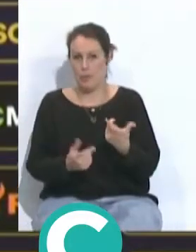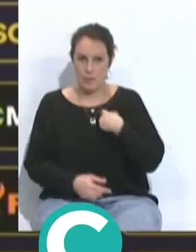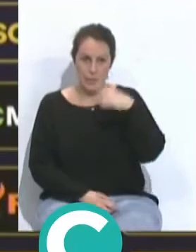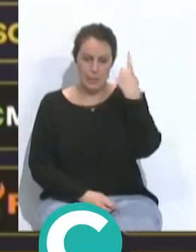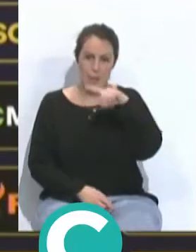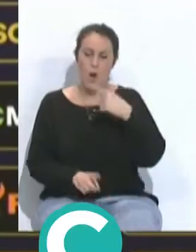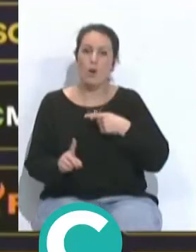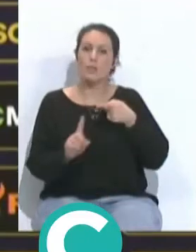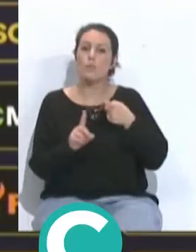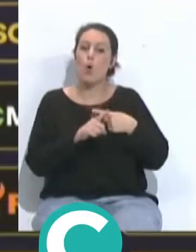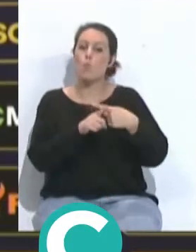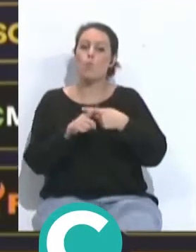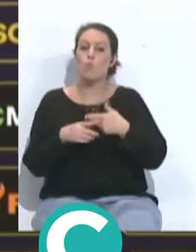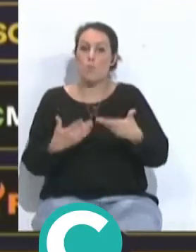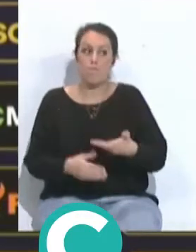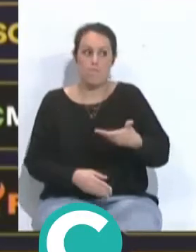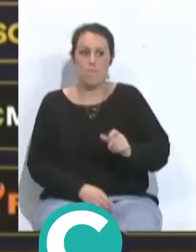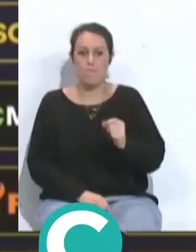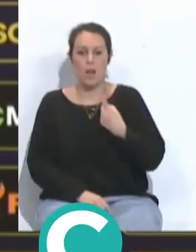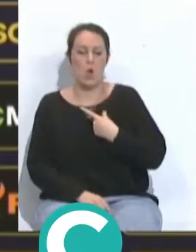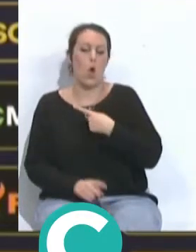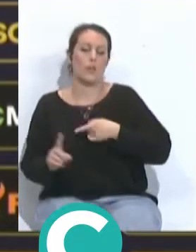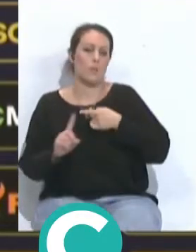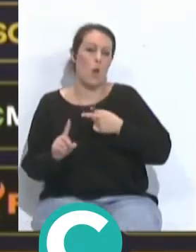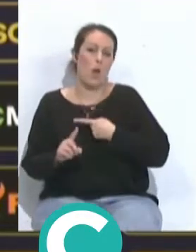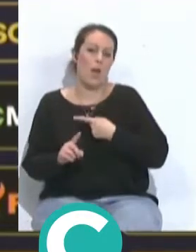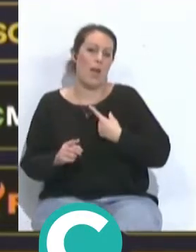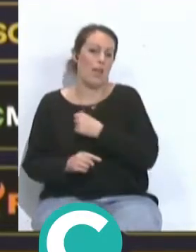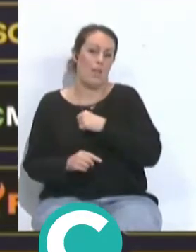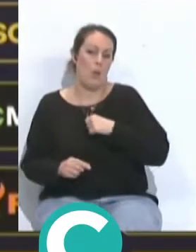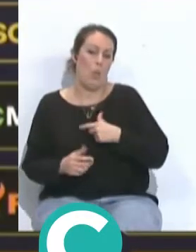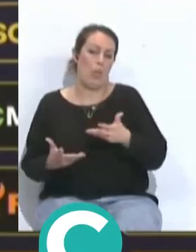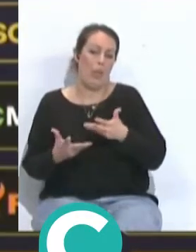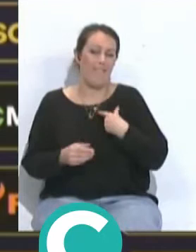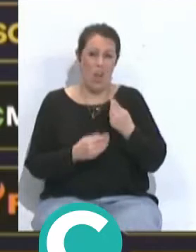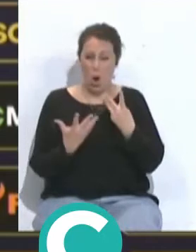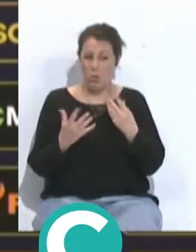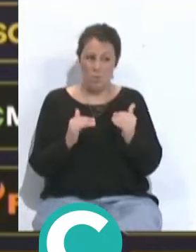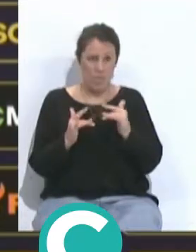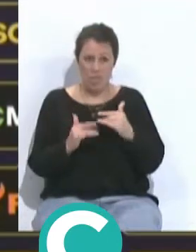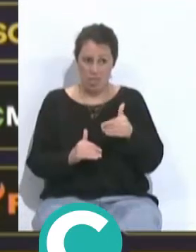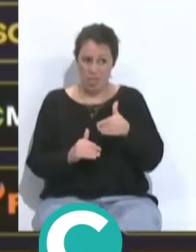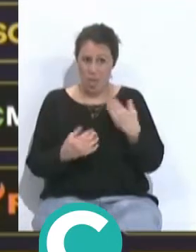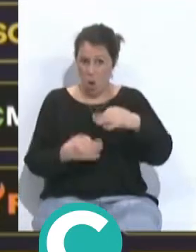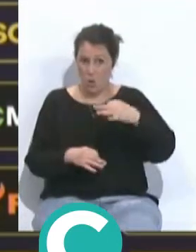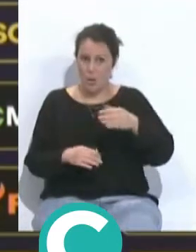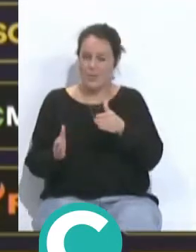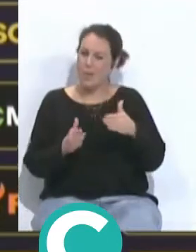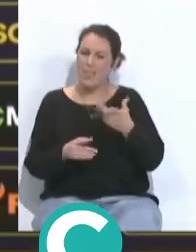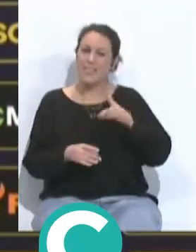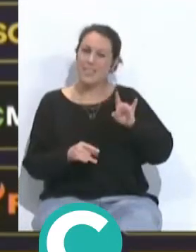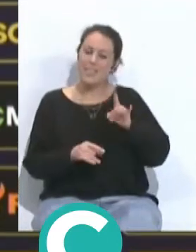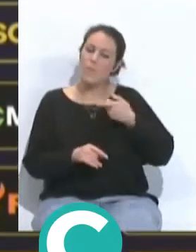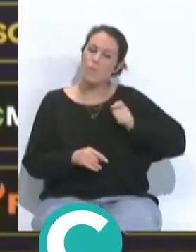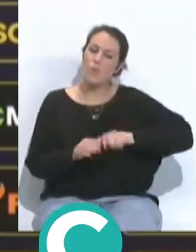y saben que el objetivo común es mucho más importante que el objetivo individual y más cuando te quedan solo ocho partidos, ¿no? Durante la temporada sí que a veces el futbolista